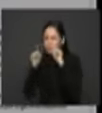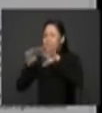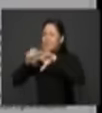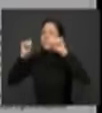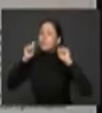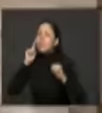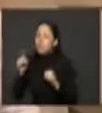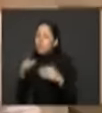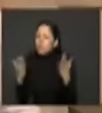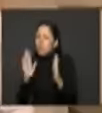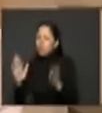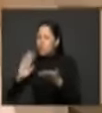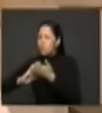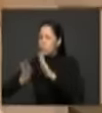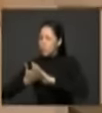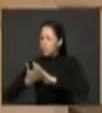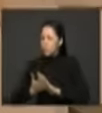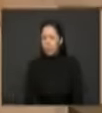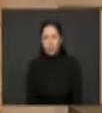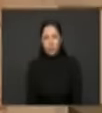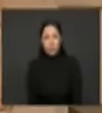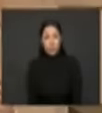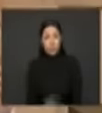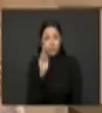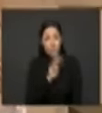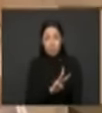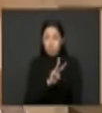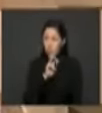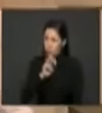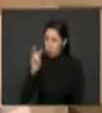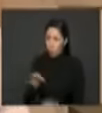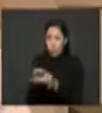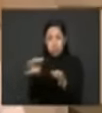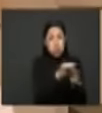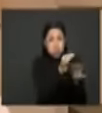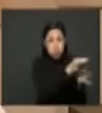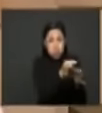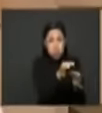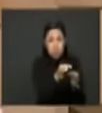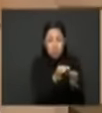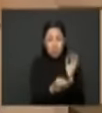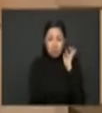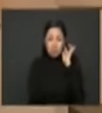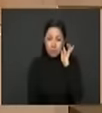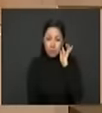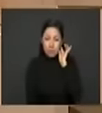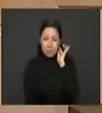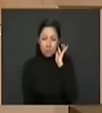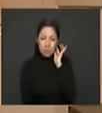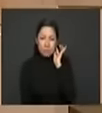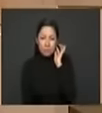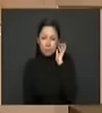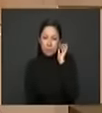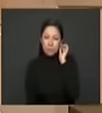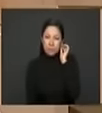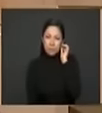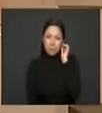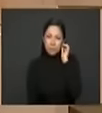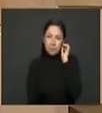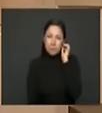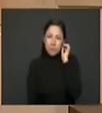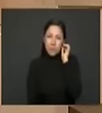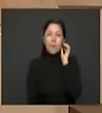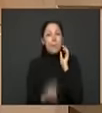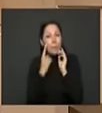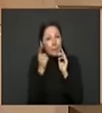En términos de los 368 municipios que les indicaba, en adelante entonces me referiré a que les estamos sugiriendo